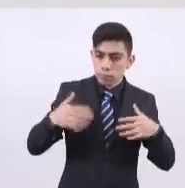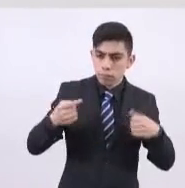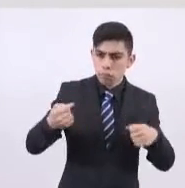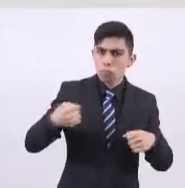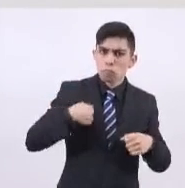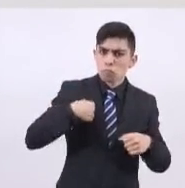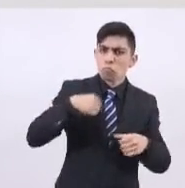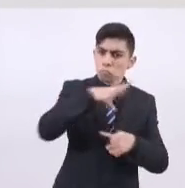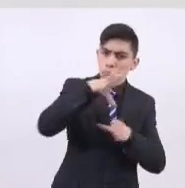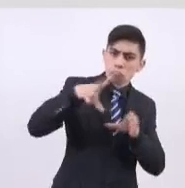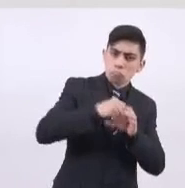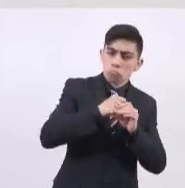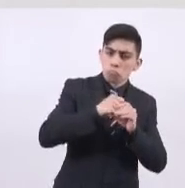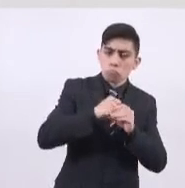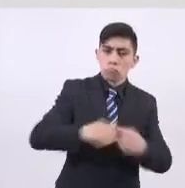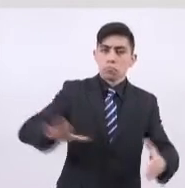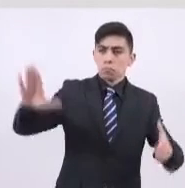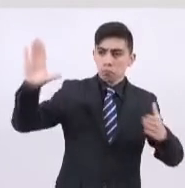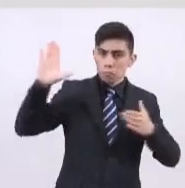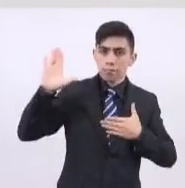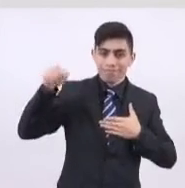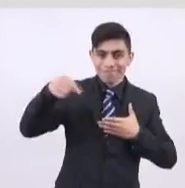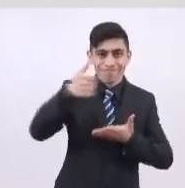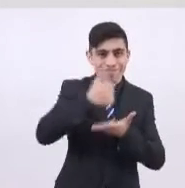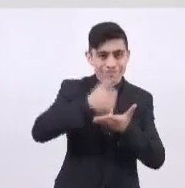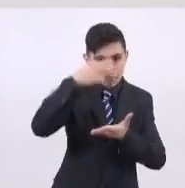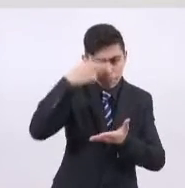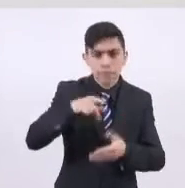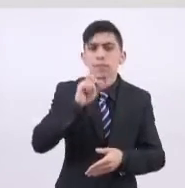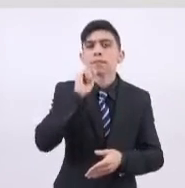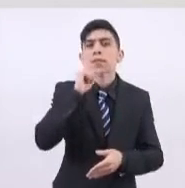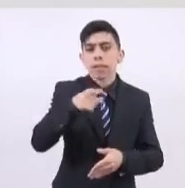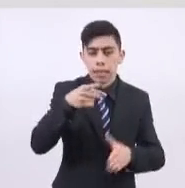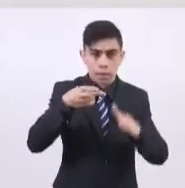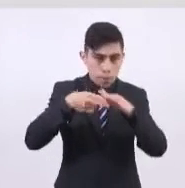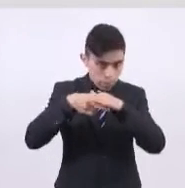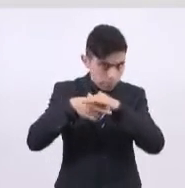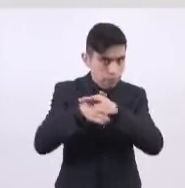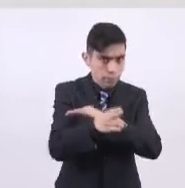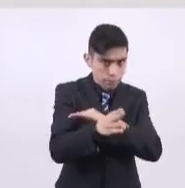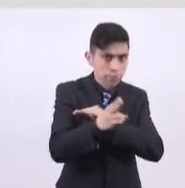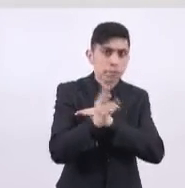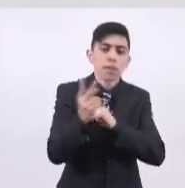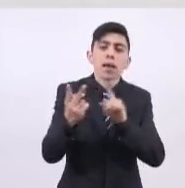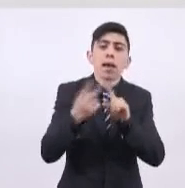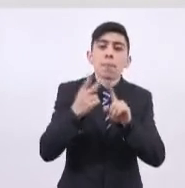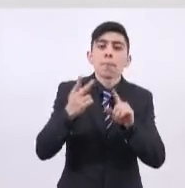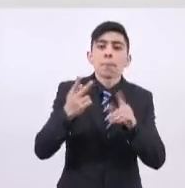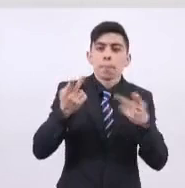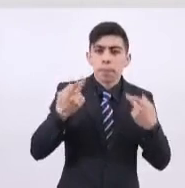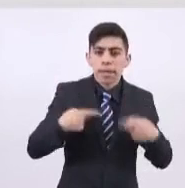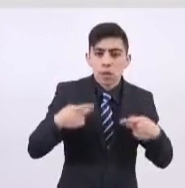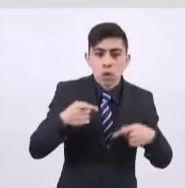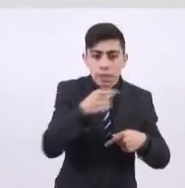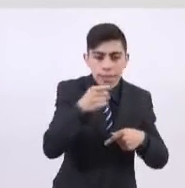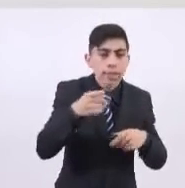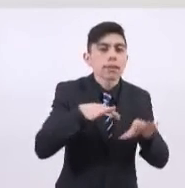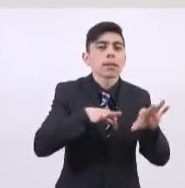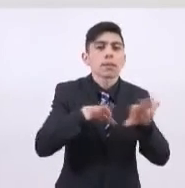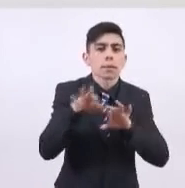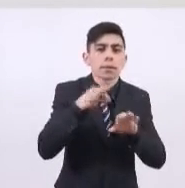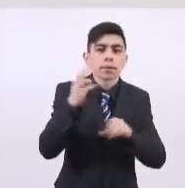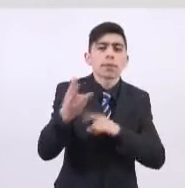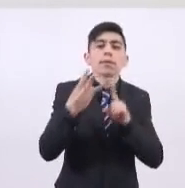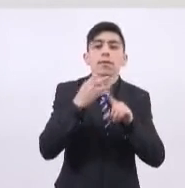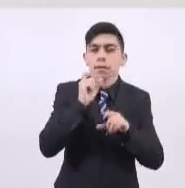completo compromiso y entrega con la ciudad, con el sistema de transporte colectivo metro, con las personas que trabajan en él y sobre